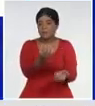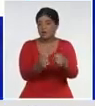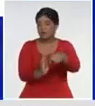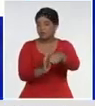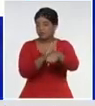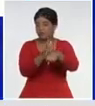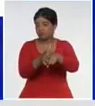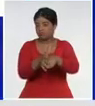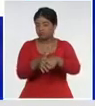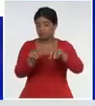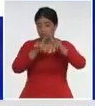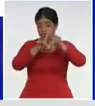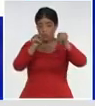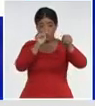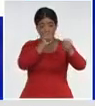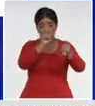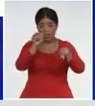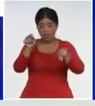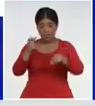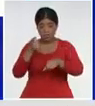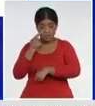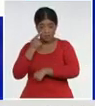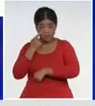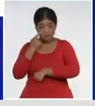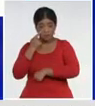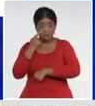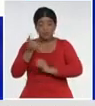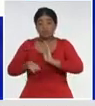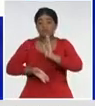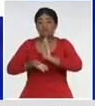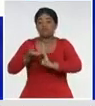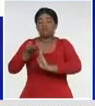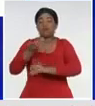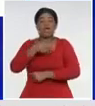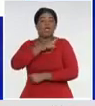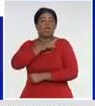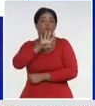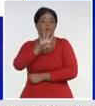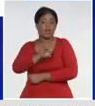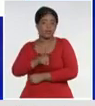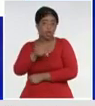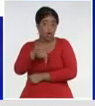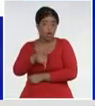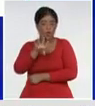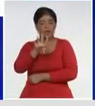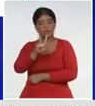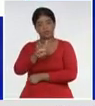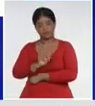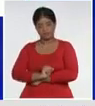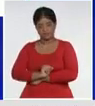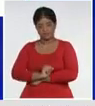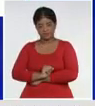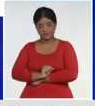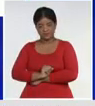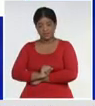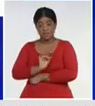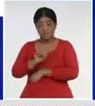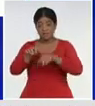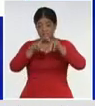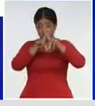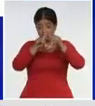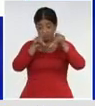que se incrementan, de 40, que teníamos ayer, a 42, aquí se mezclan, eventos,